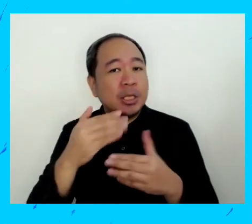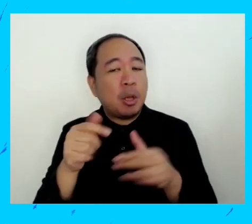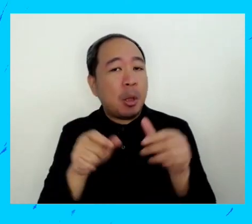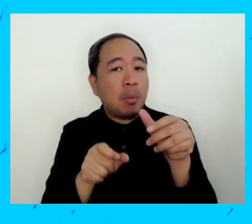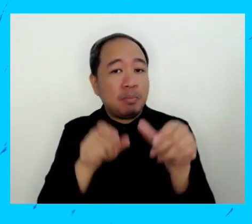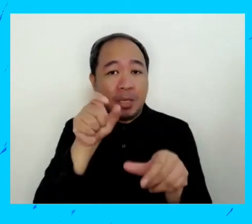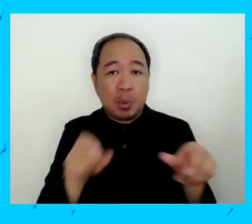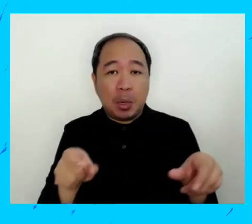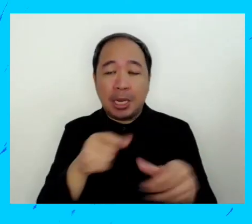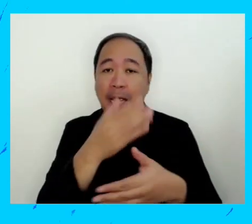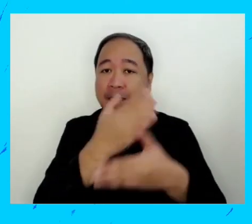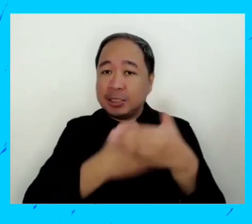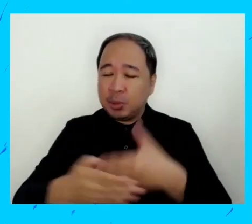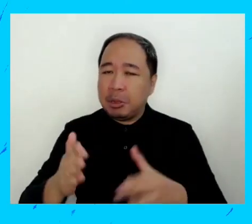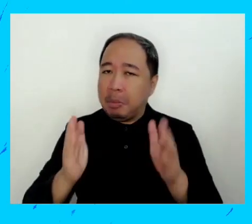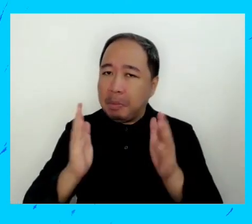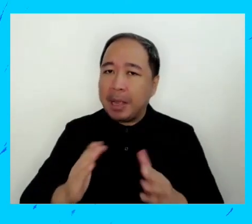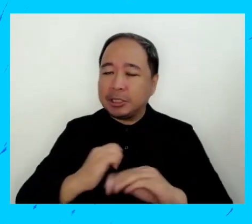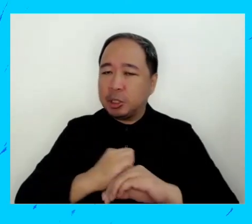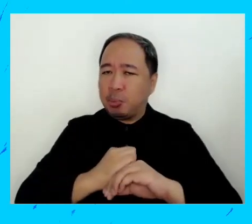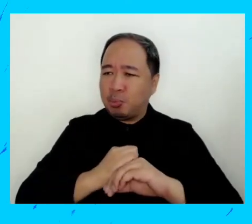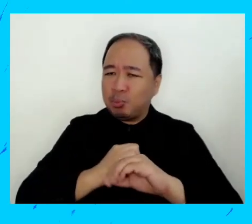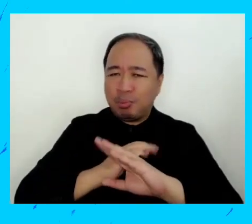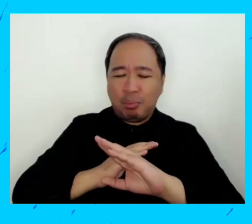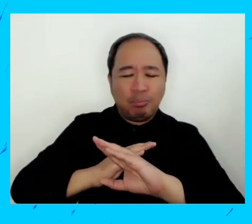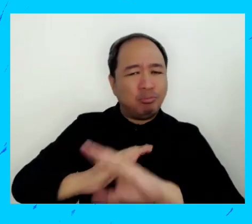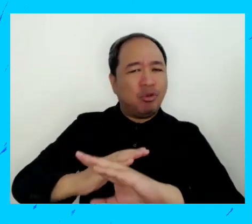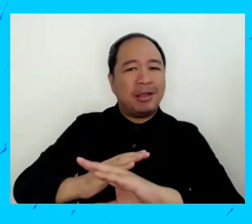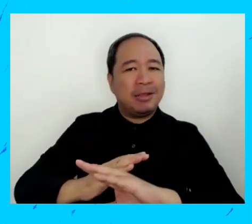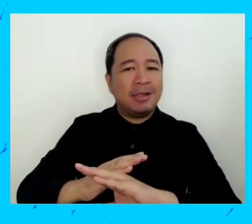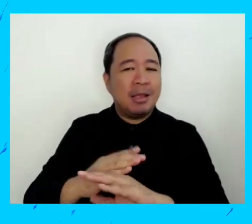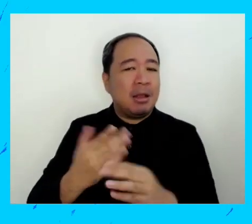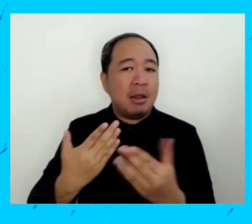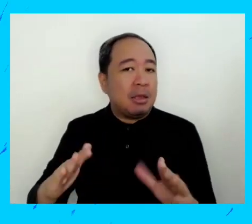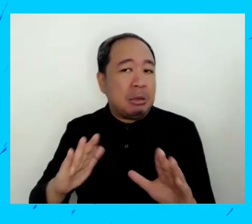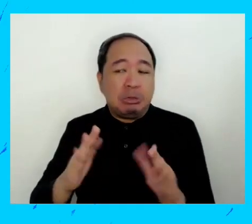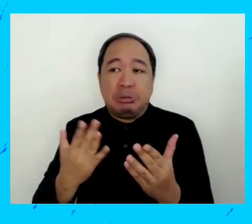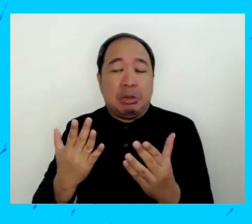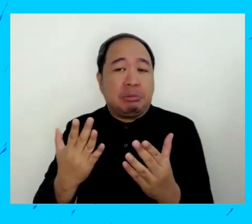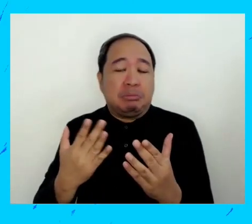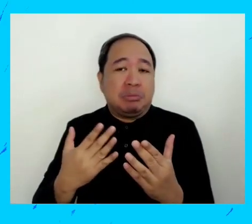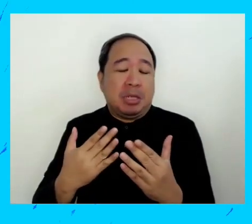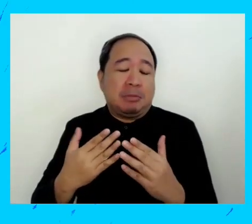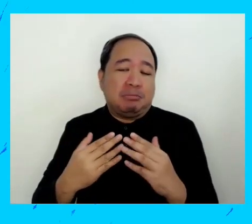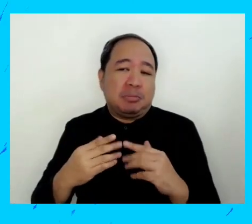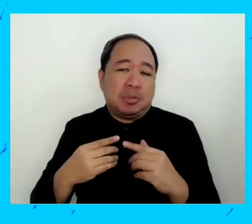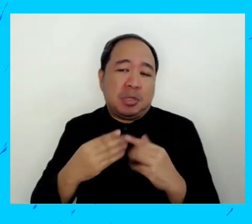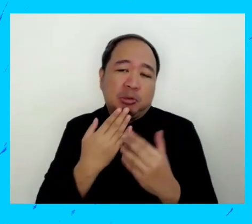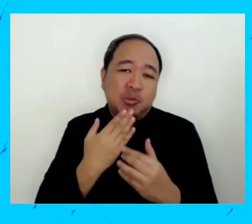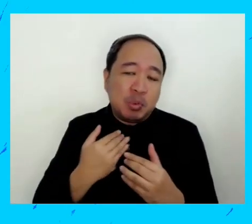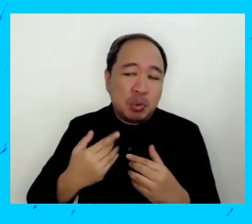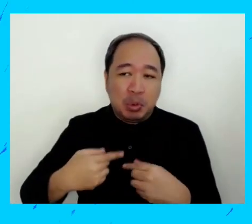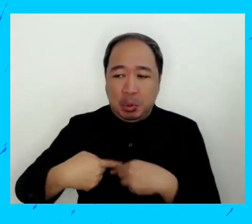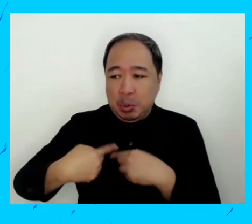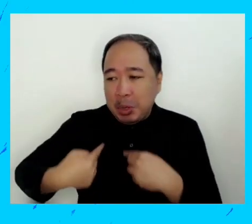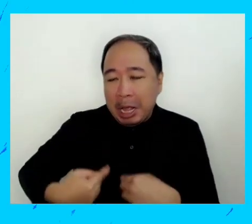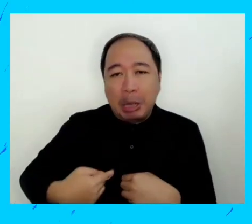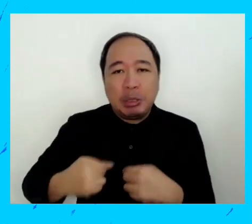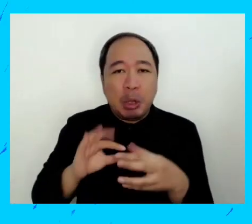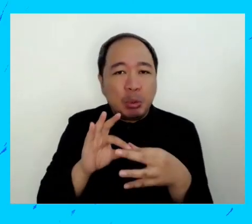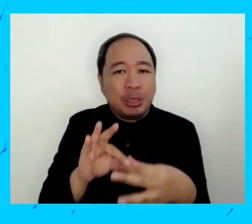el próximo es gente con discapacidad deben estar protegidos protegidas de relaciones románticas